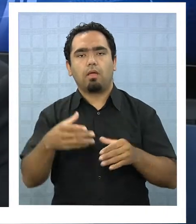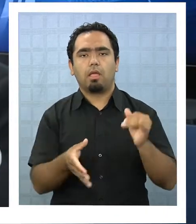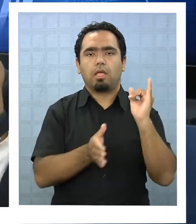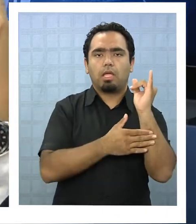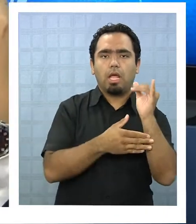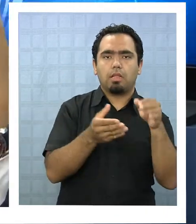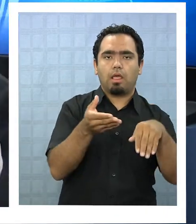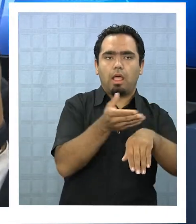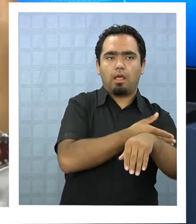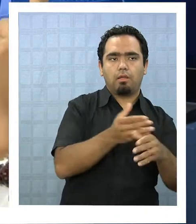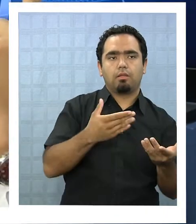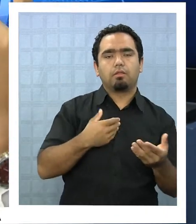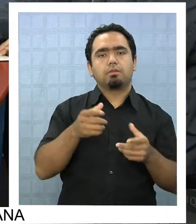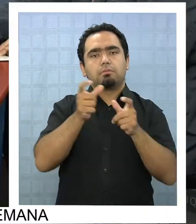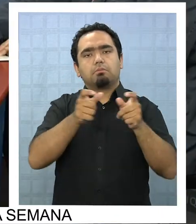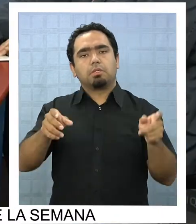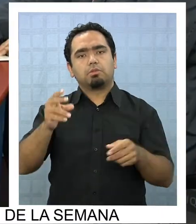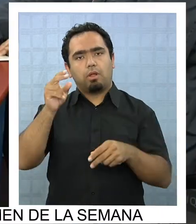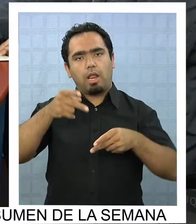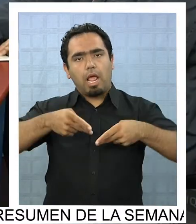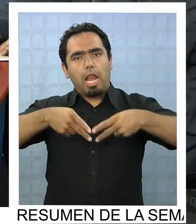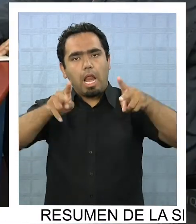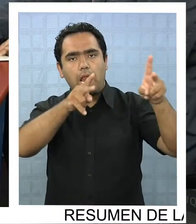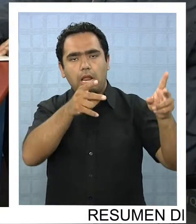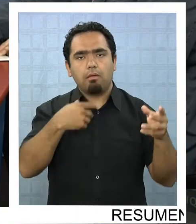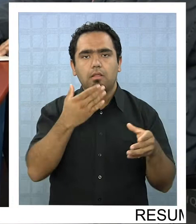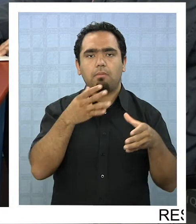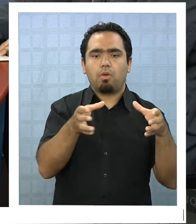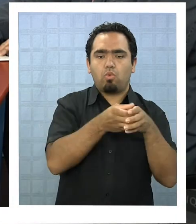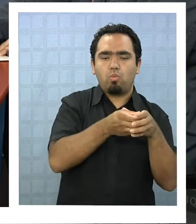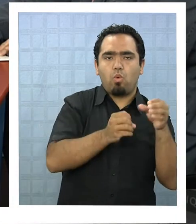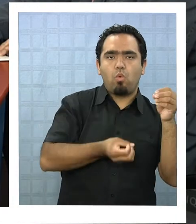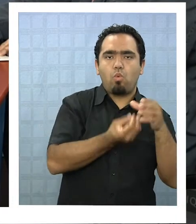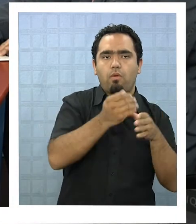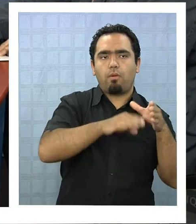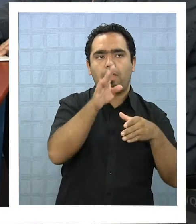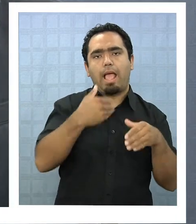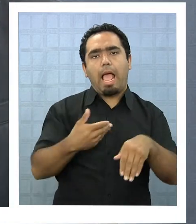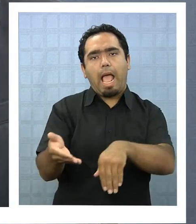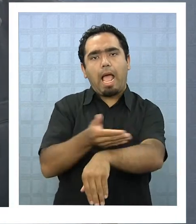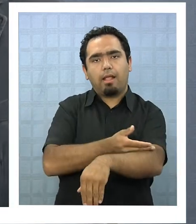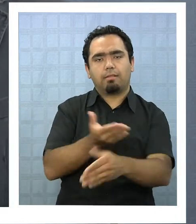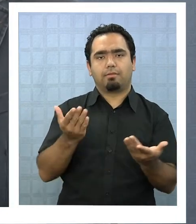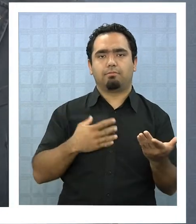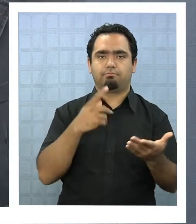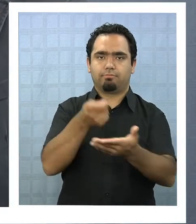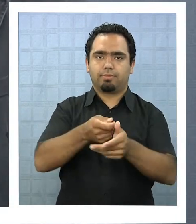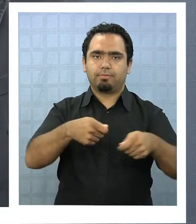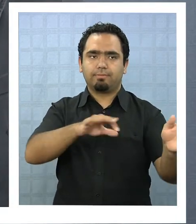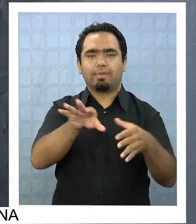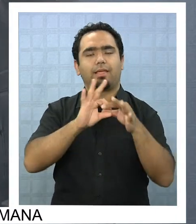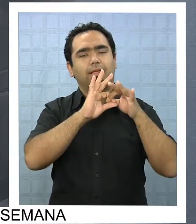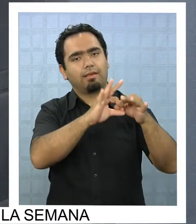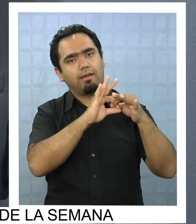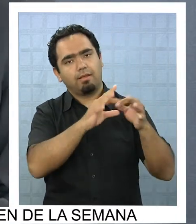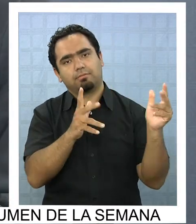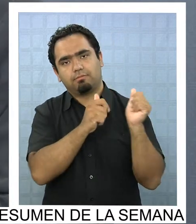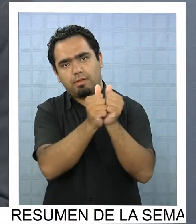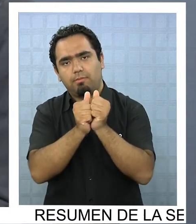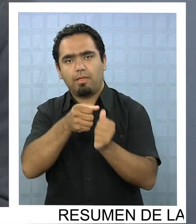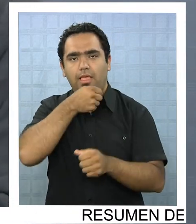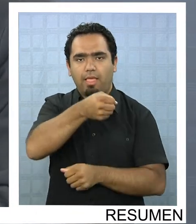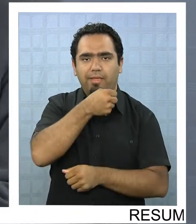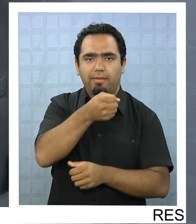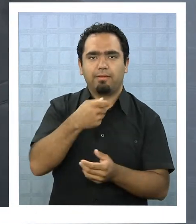los libertarios los audaces y una parte de nueva mayoría antes de crearla bueno muchas gracias a ti por habernos acompañado en esta